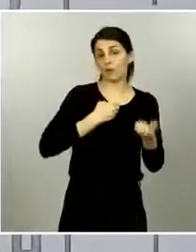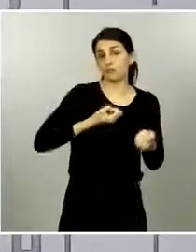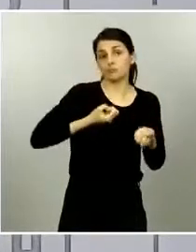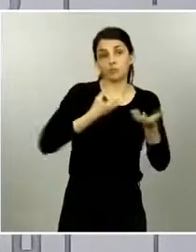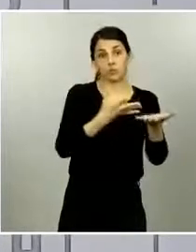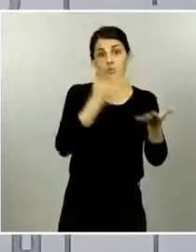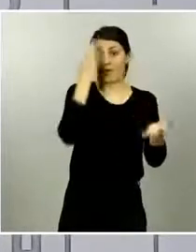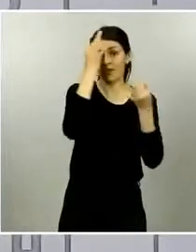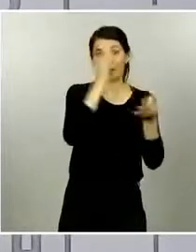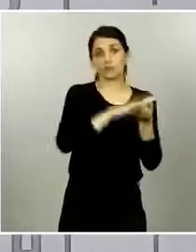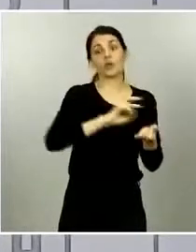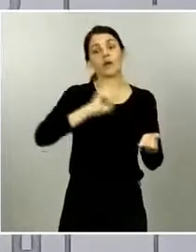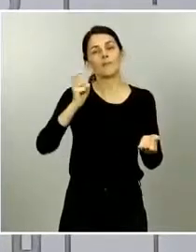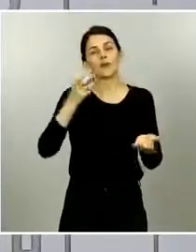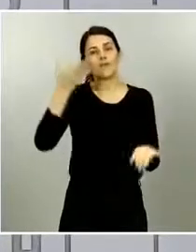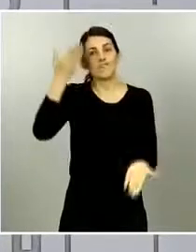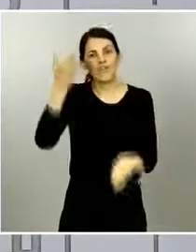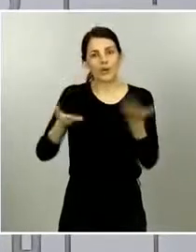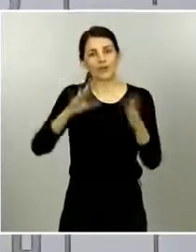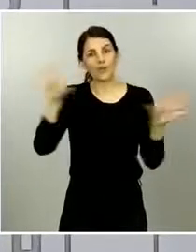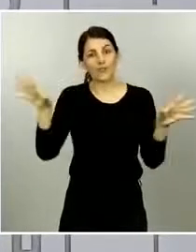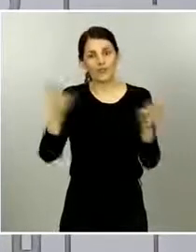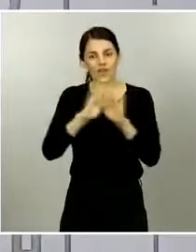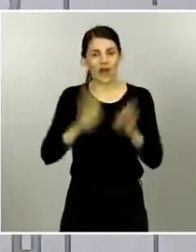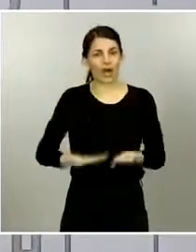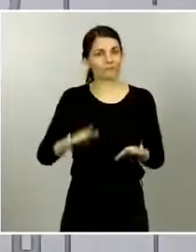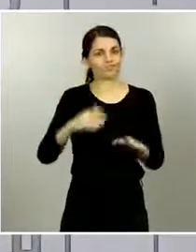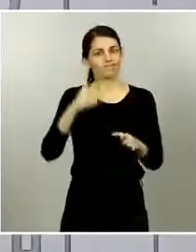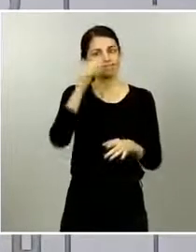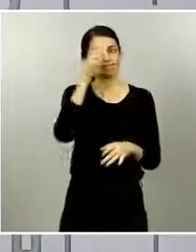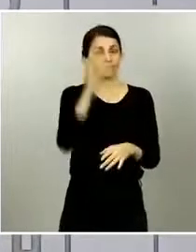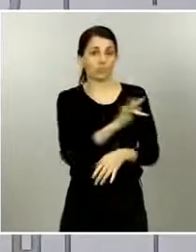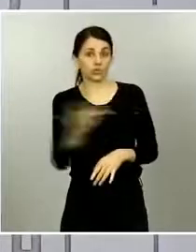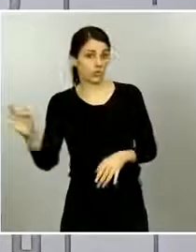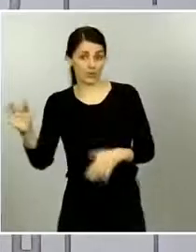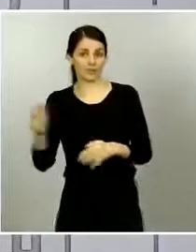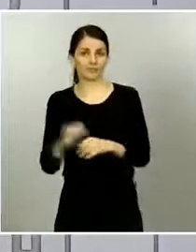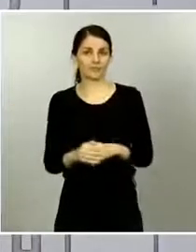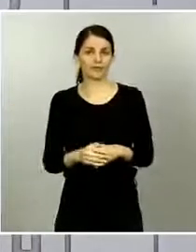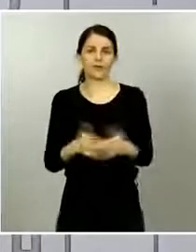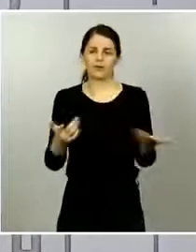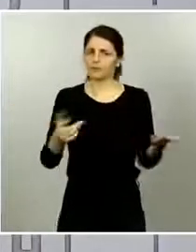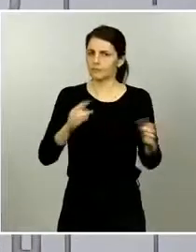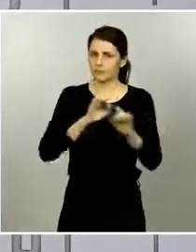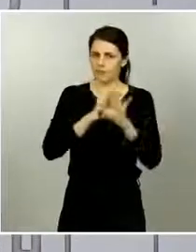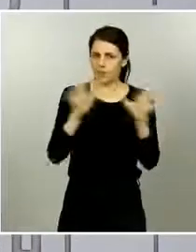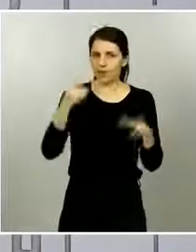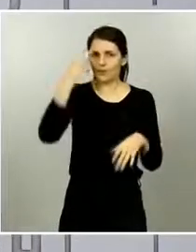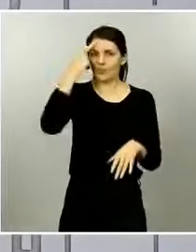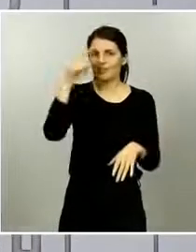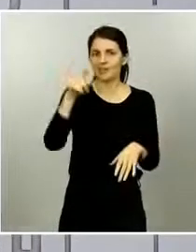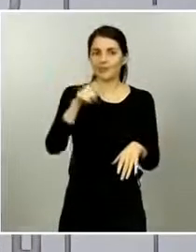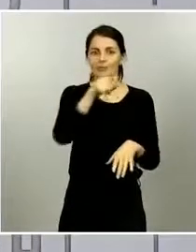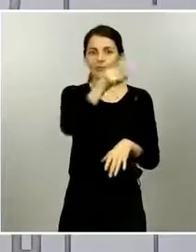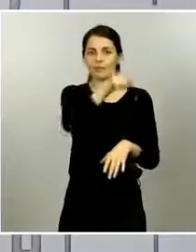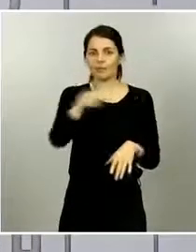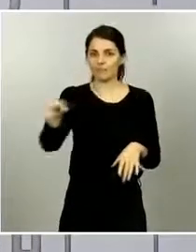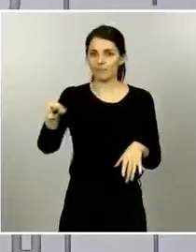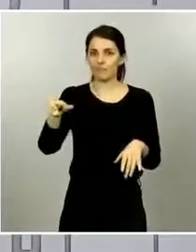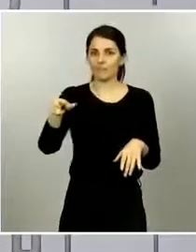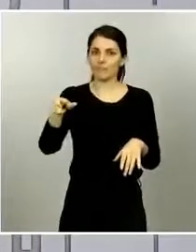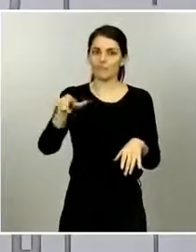y luego el resto de los factores los valorarán otros así que es cierto que el riesgo de un rebrote